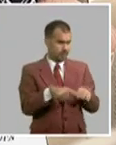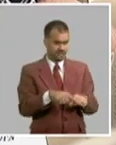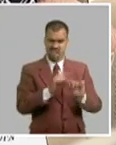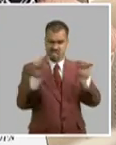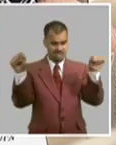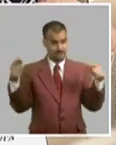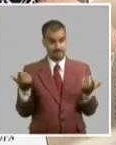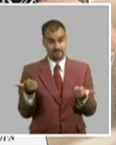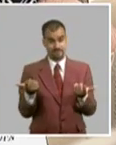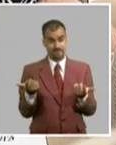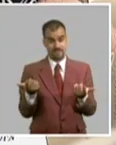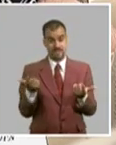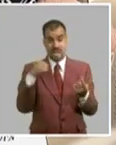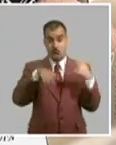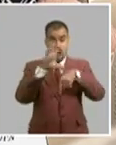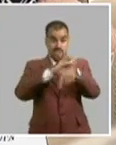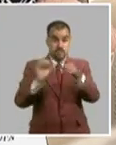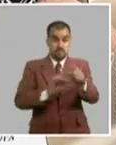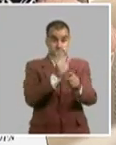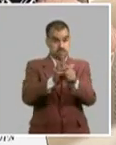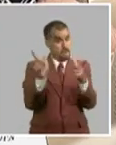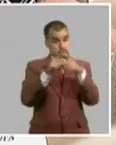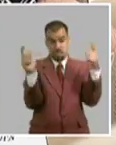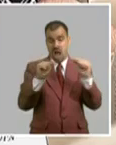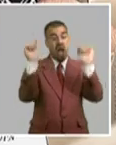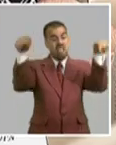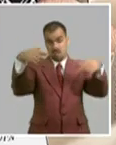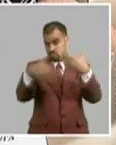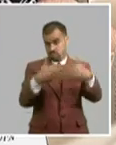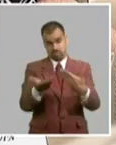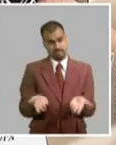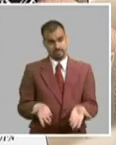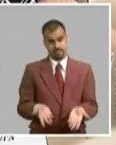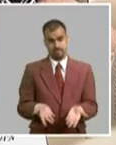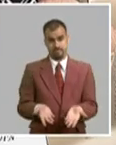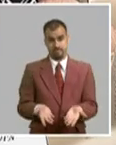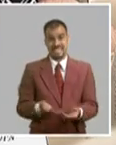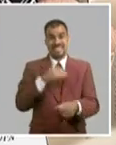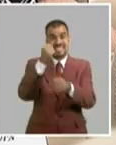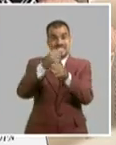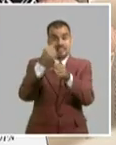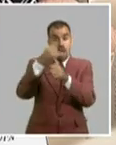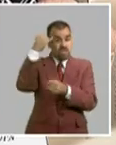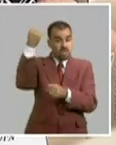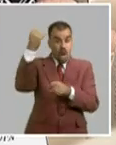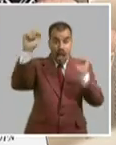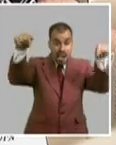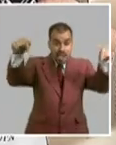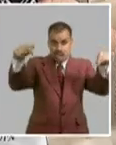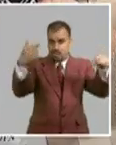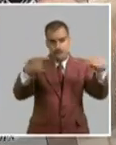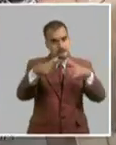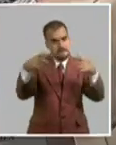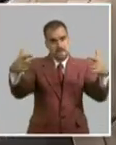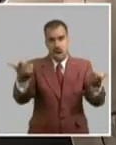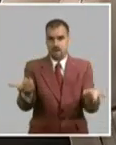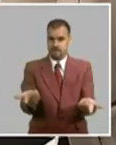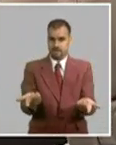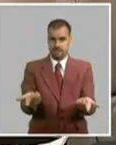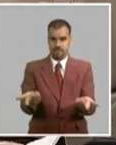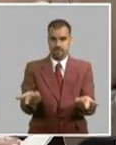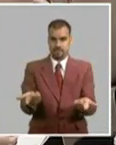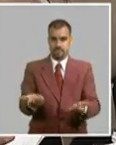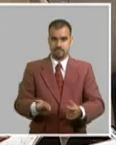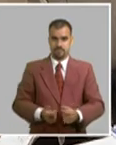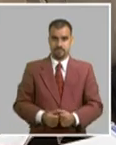complejizado allí. Y realmente el trabajo político allí tiene que ser muy fuerte. Con los factores del barrio y